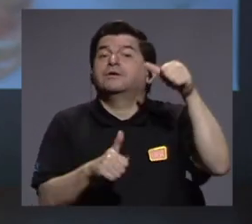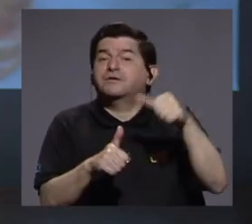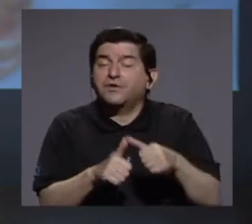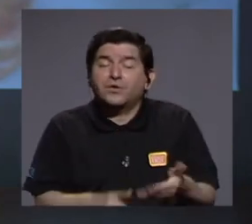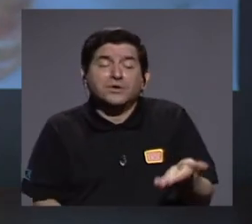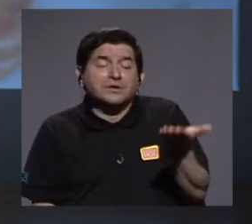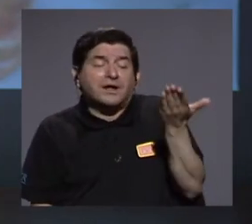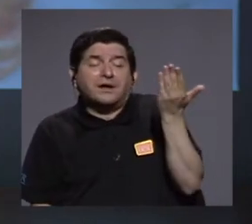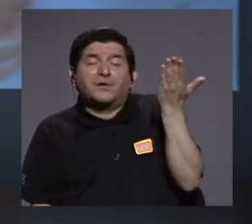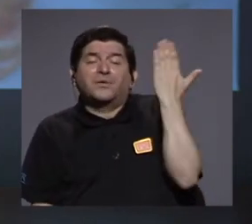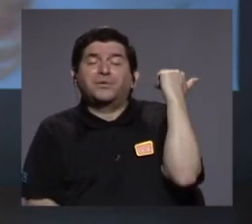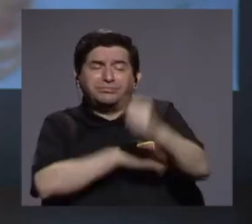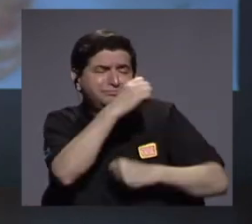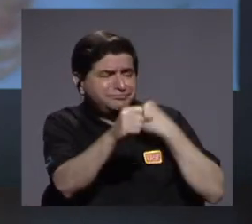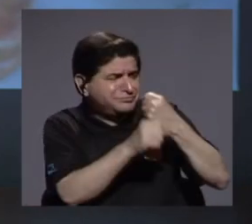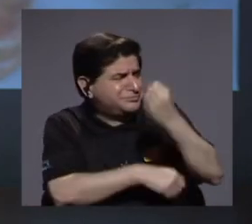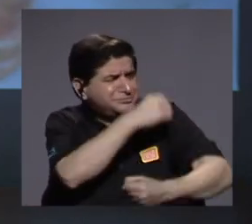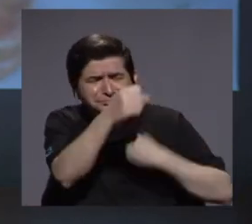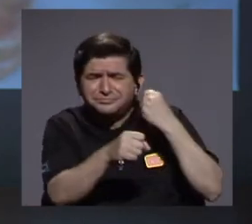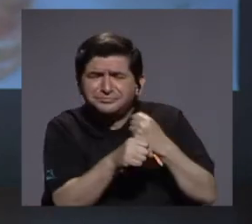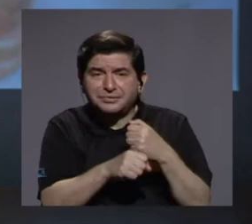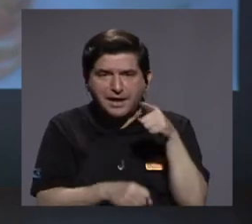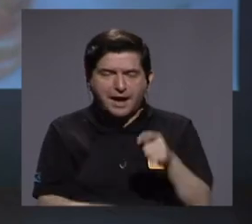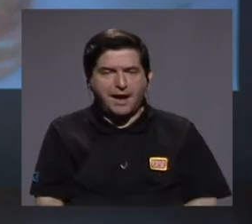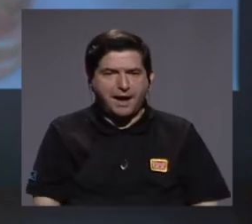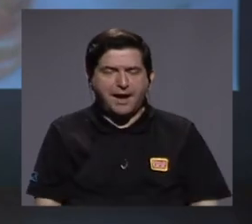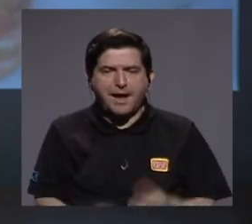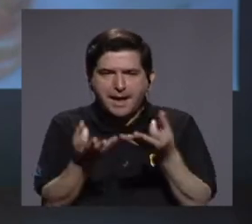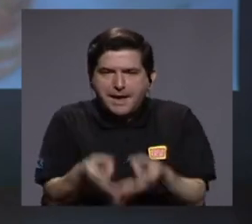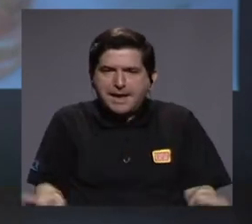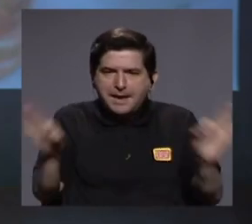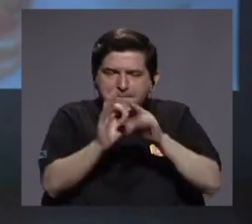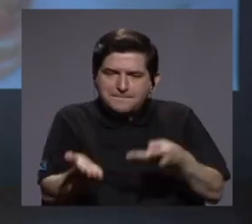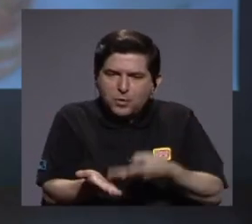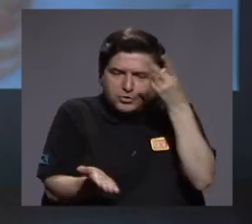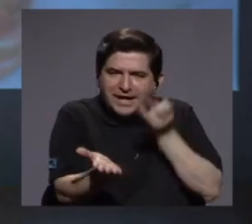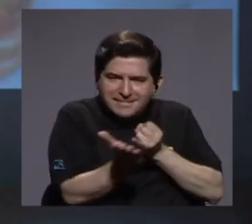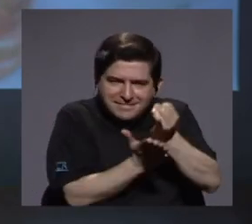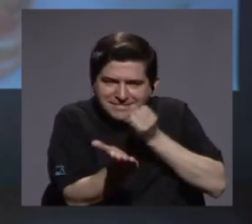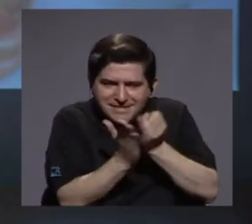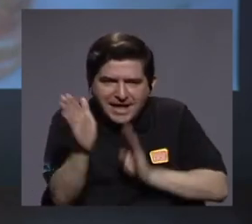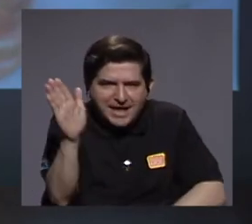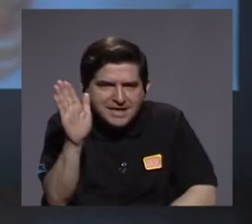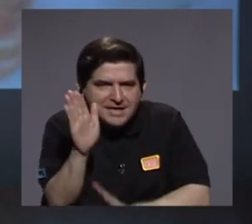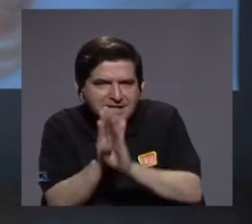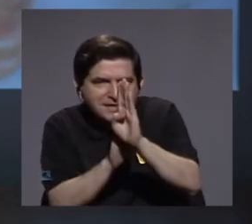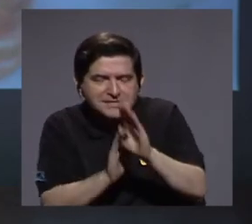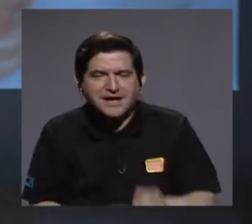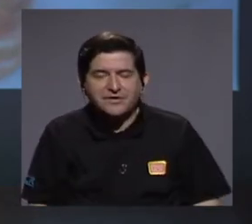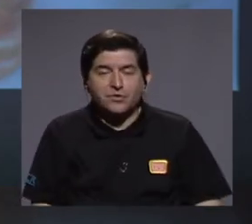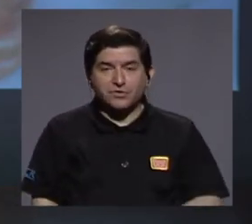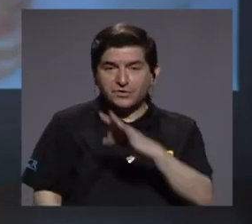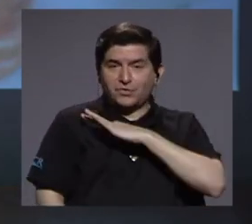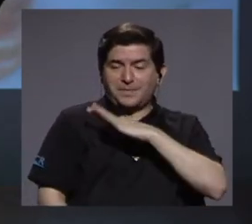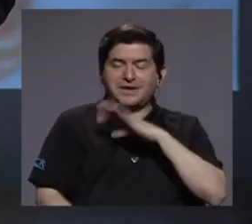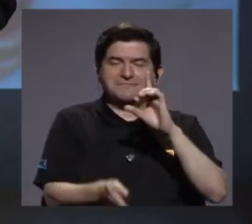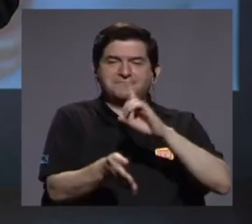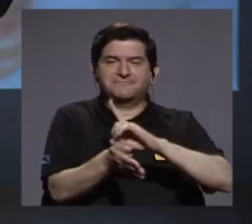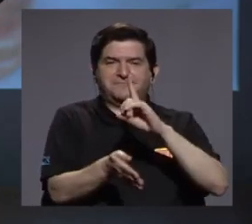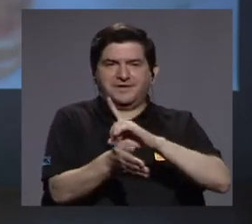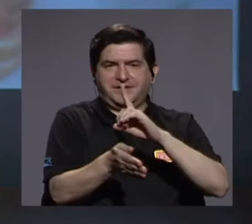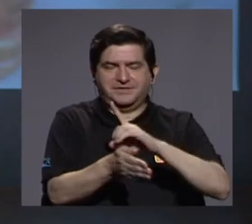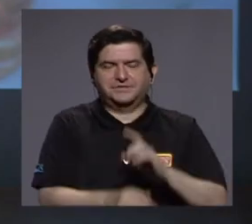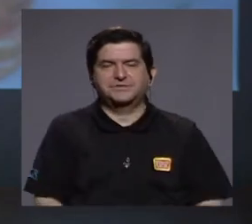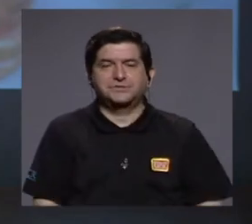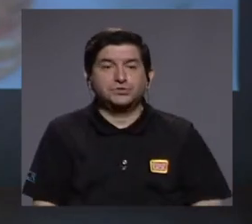desde hace muchísimos años, ha venido siendo un baluarte en la investigación y desarrollo para el beneficio médico de,